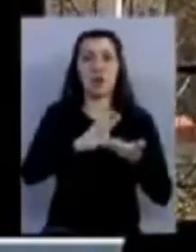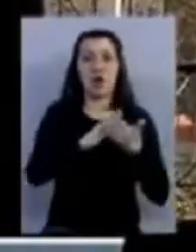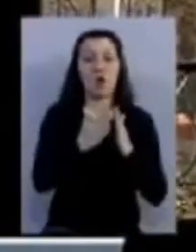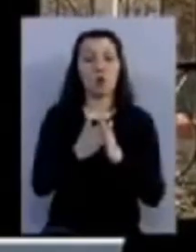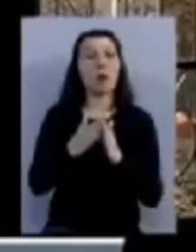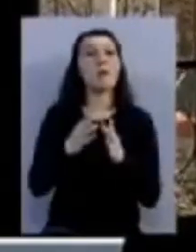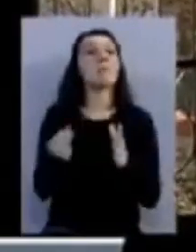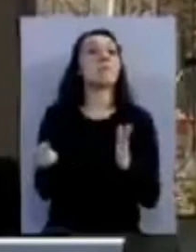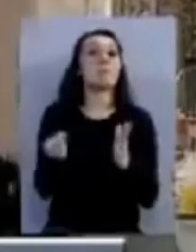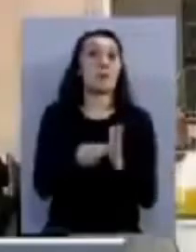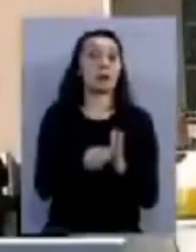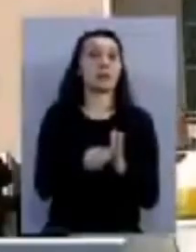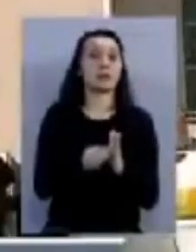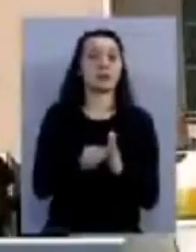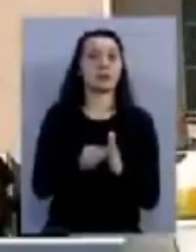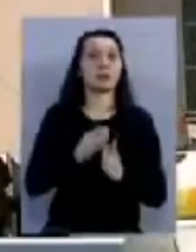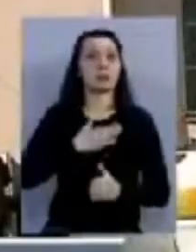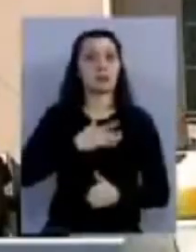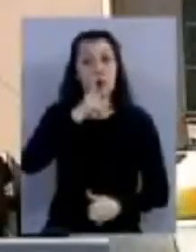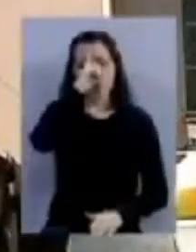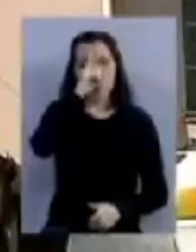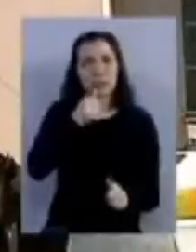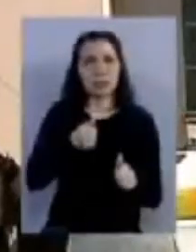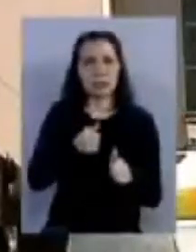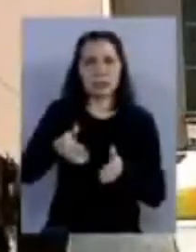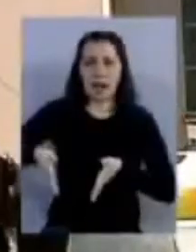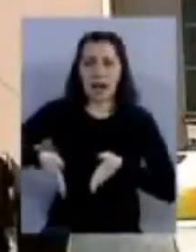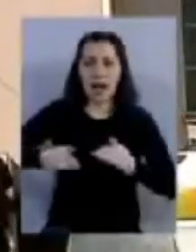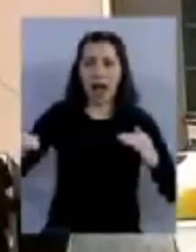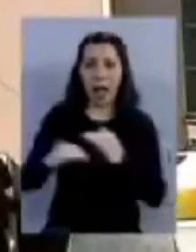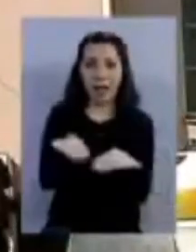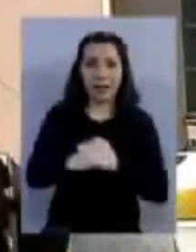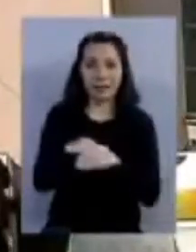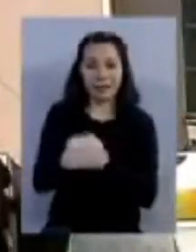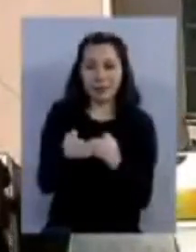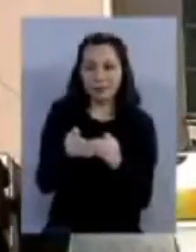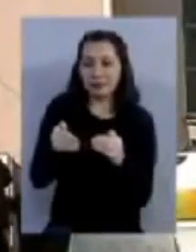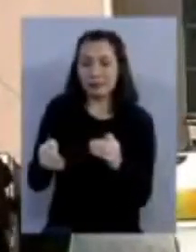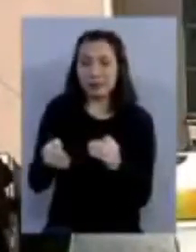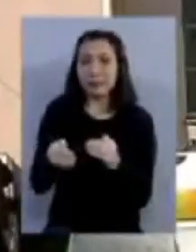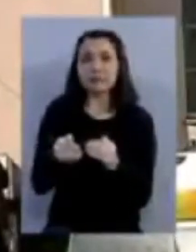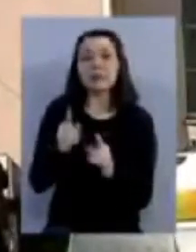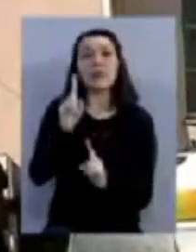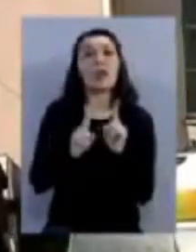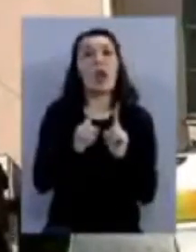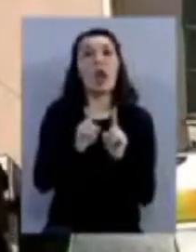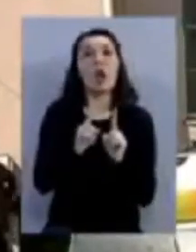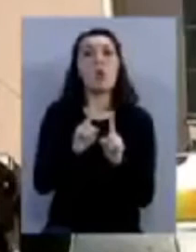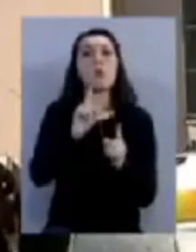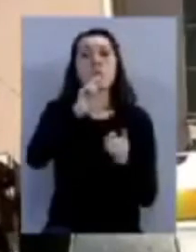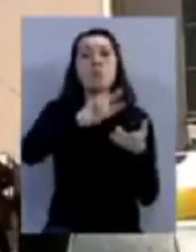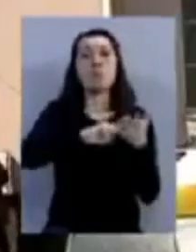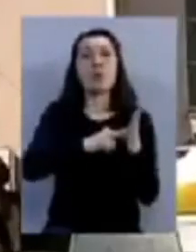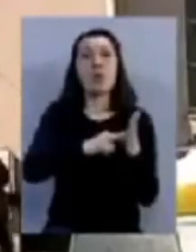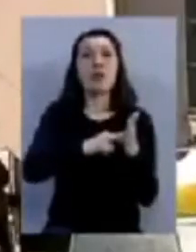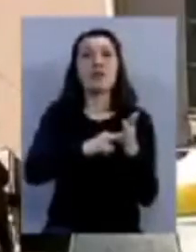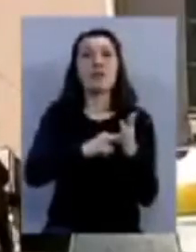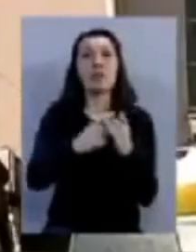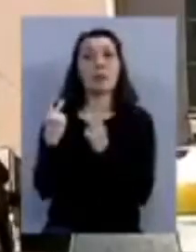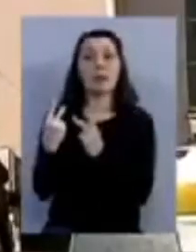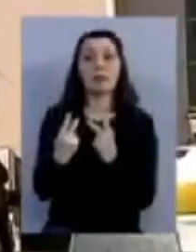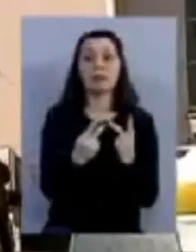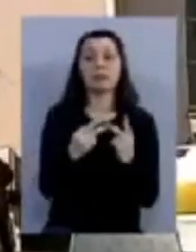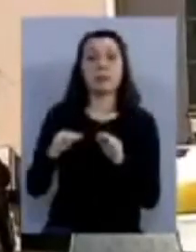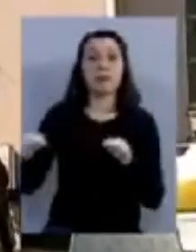y más. Somos un hospital que está en orilla de carretera y que también, si hay un problema a nivel vial,